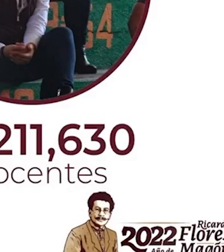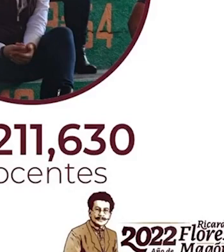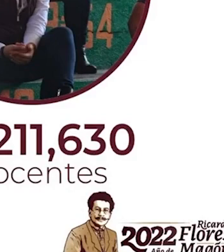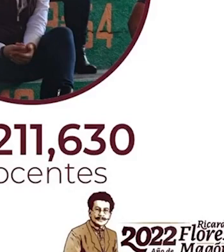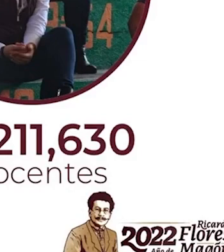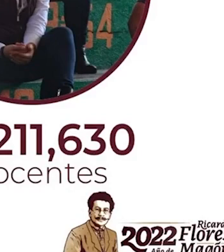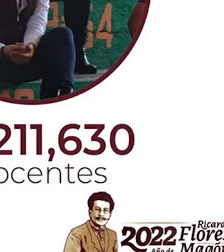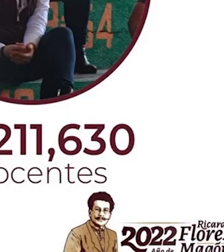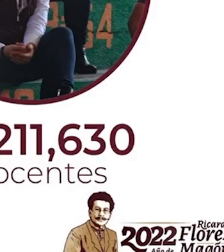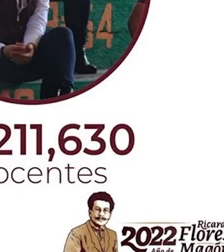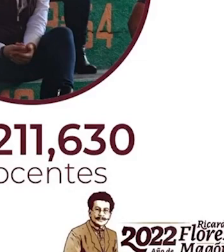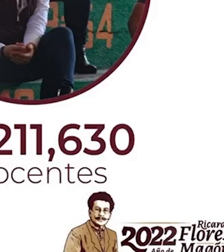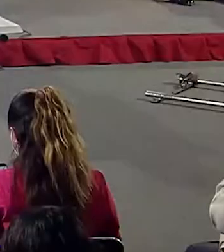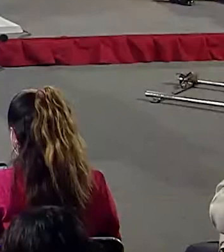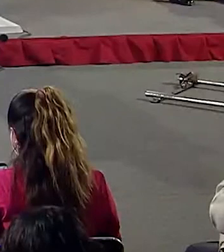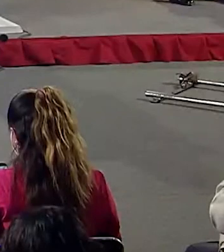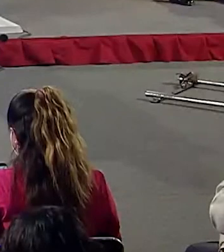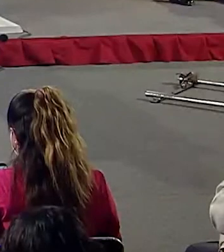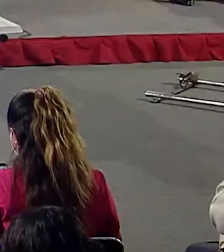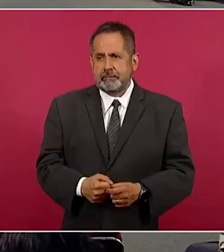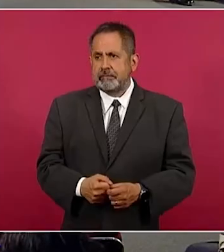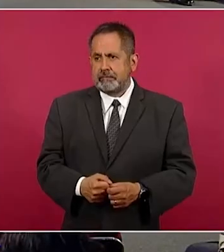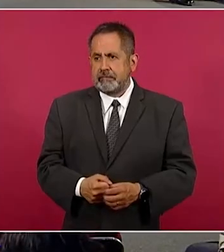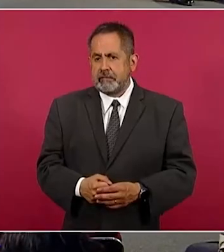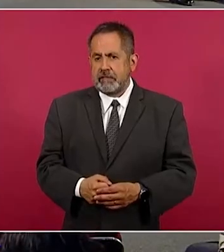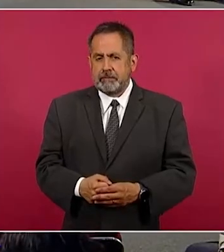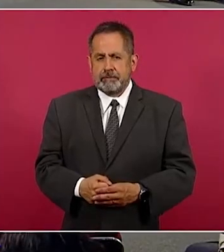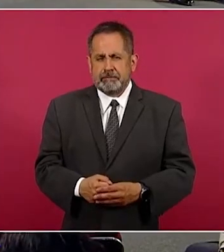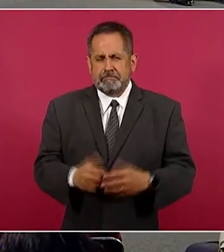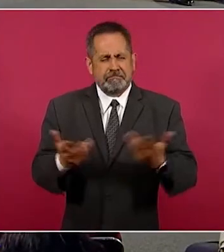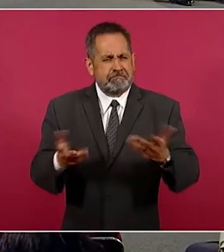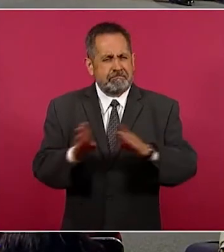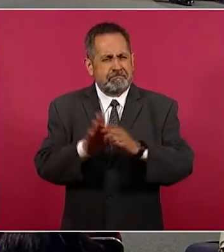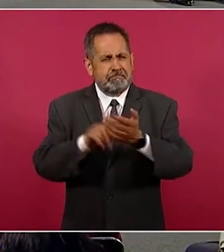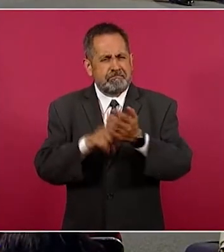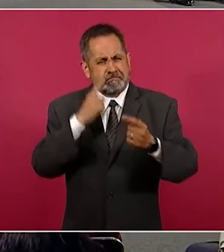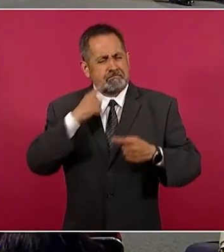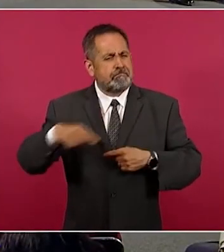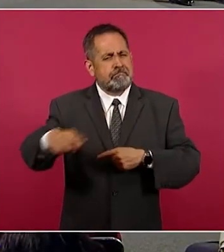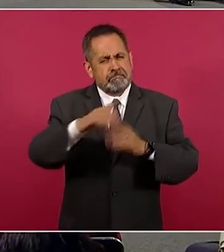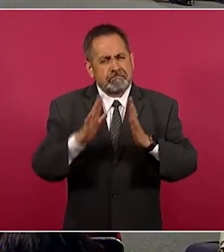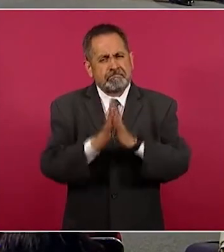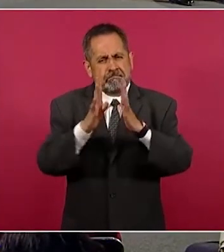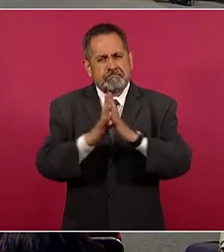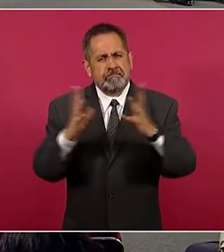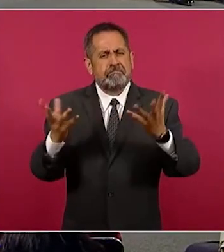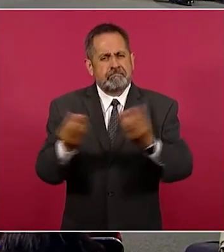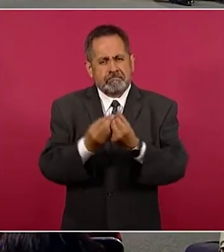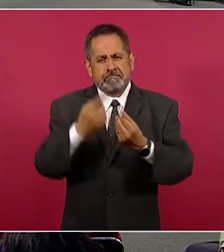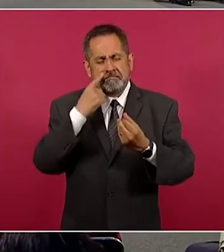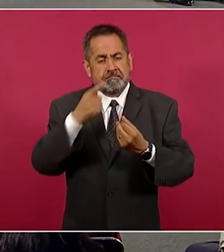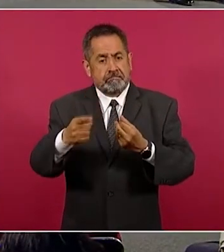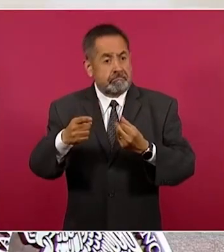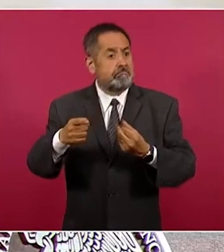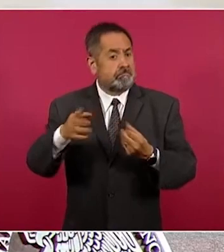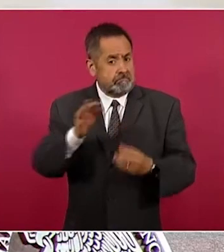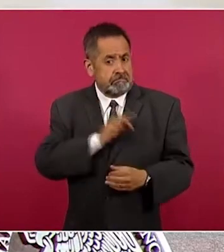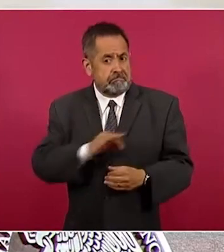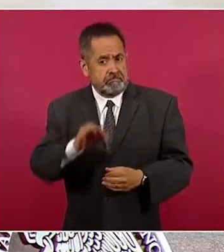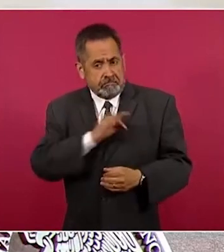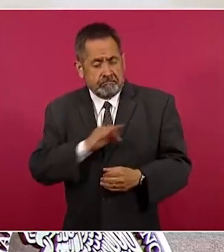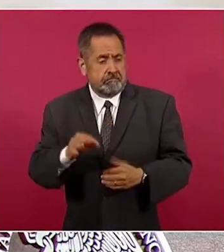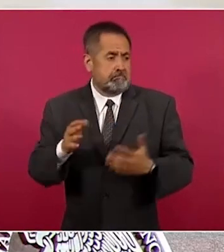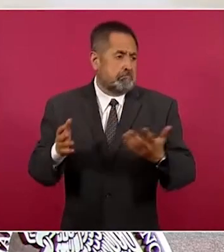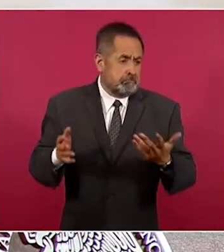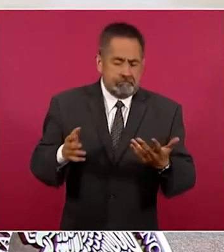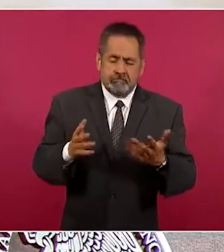reconocimiento a todas y a todos los que integran la comunidad escolar, porque gracias a su participación y a su compromiso ha sido posible que